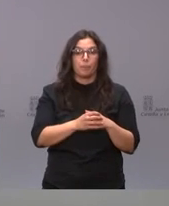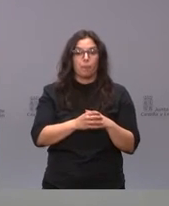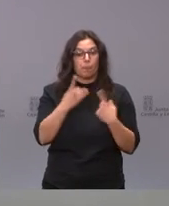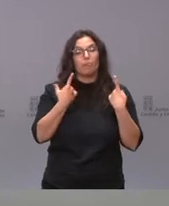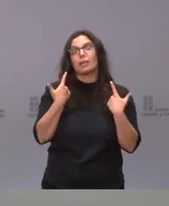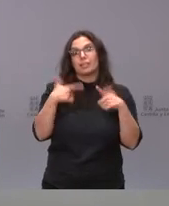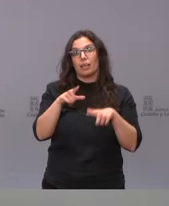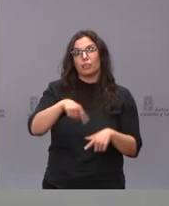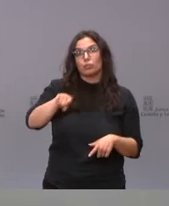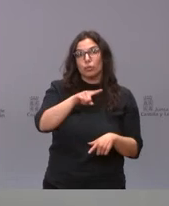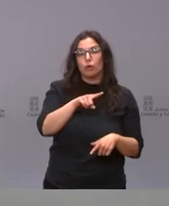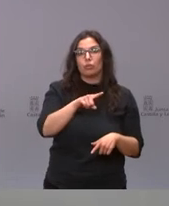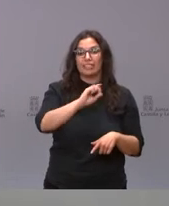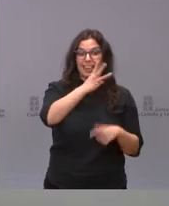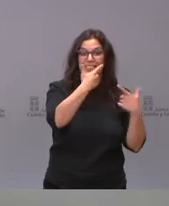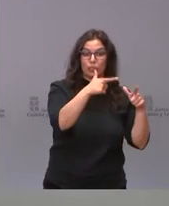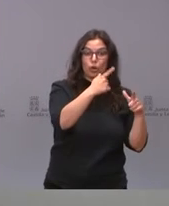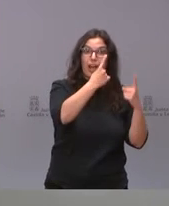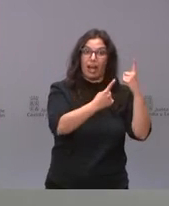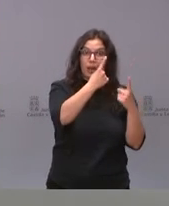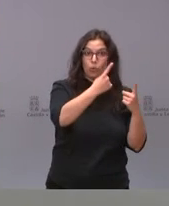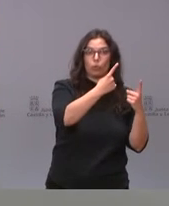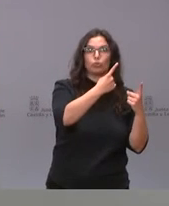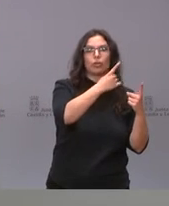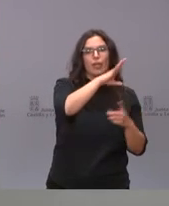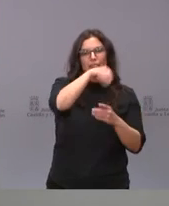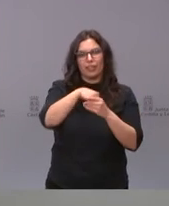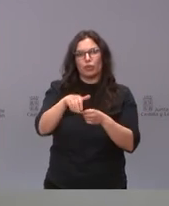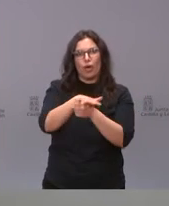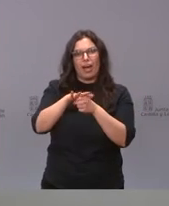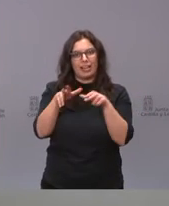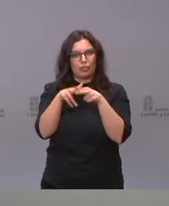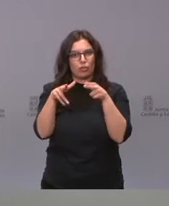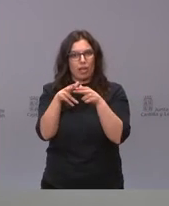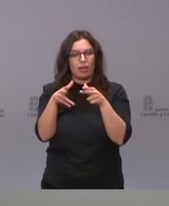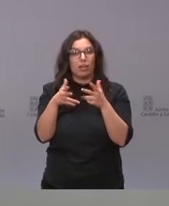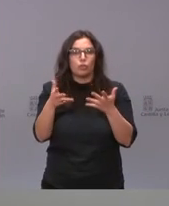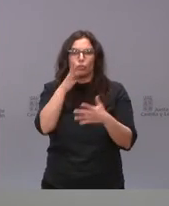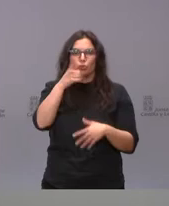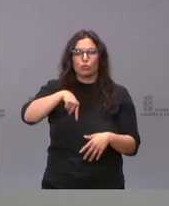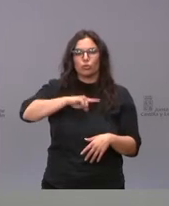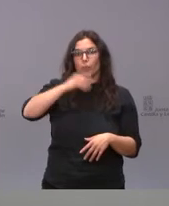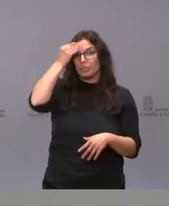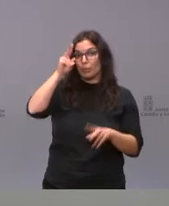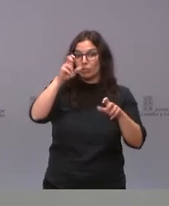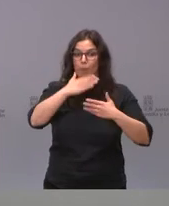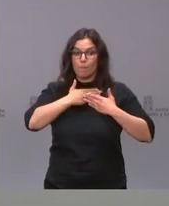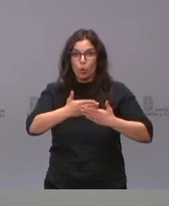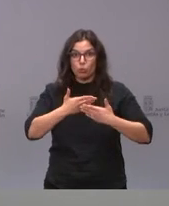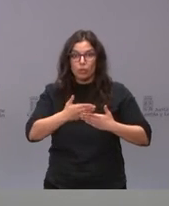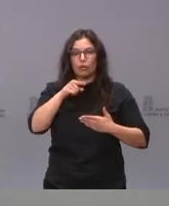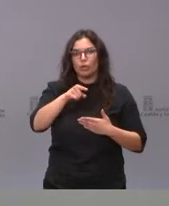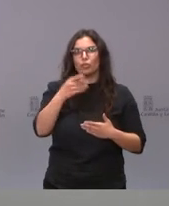está integrado dentro de las áreas sociales, por eso entendemos que es muy importante que el voluntariado formase